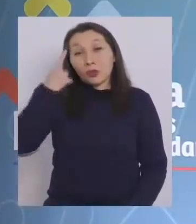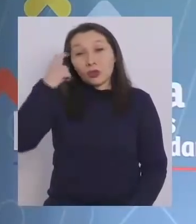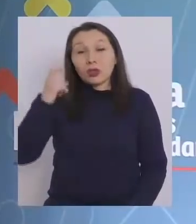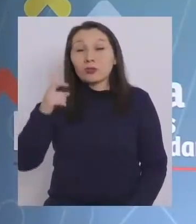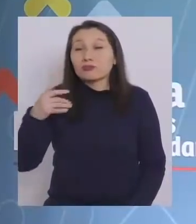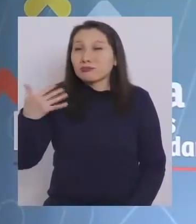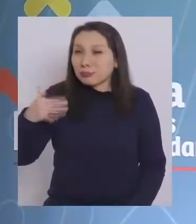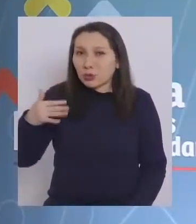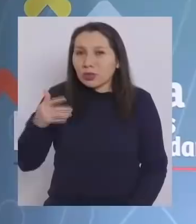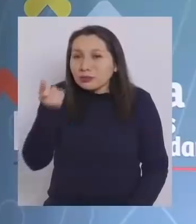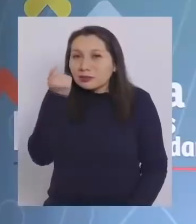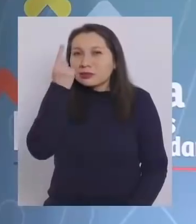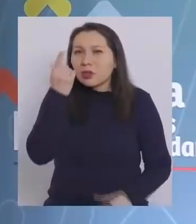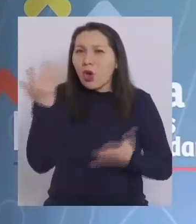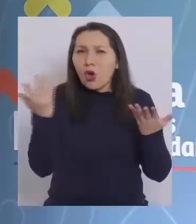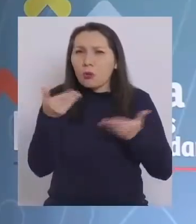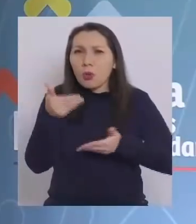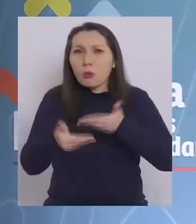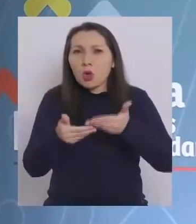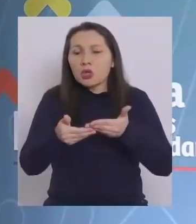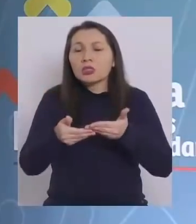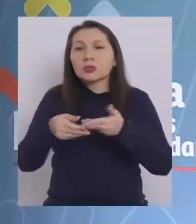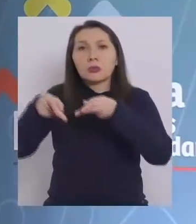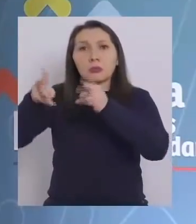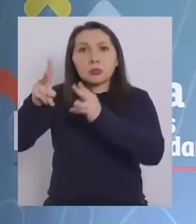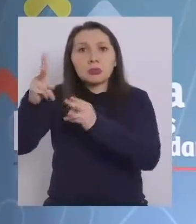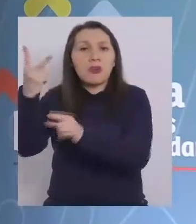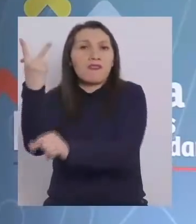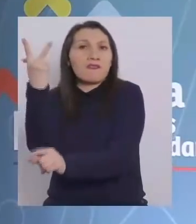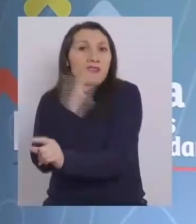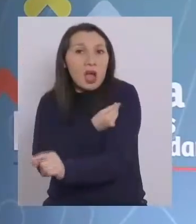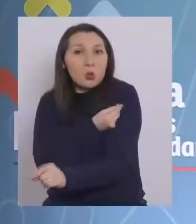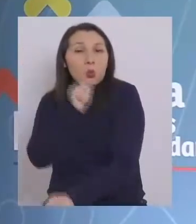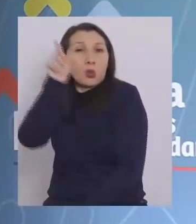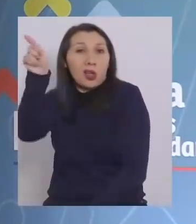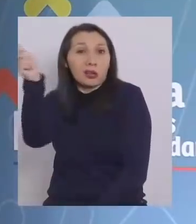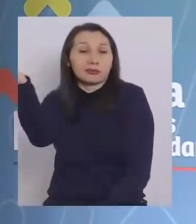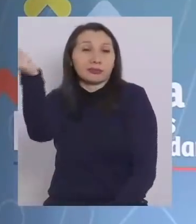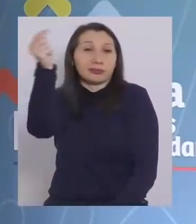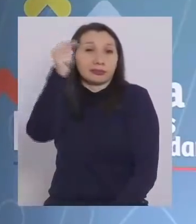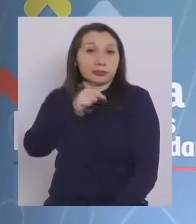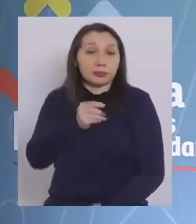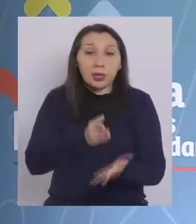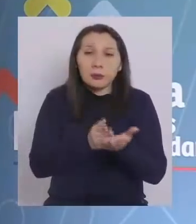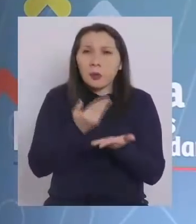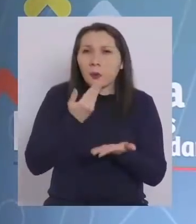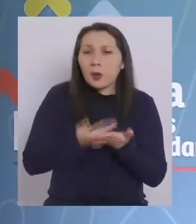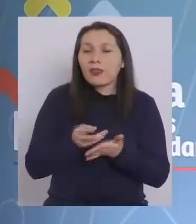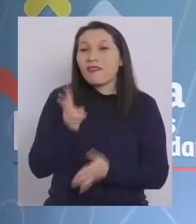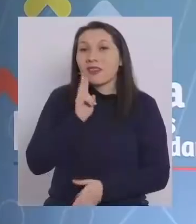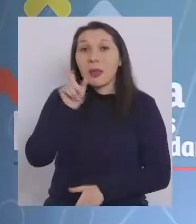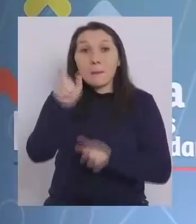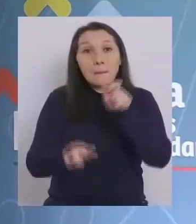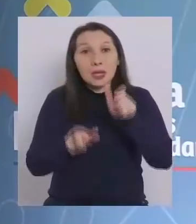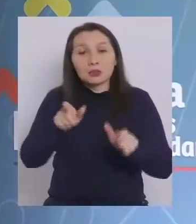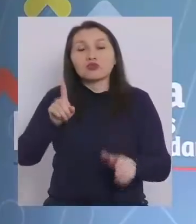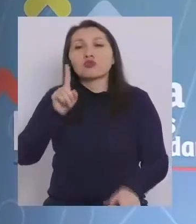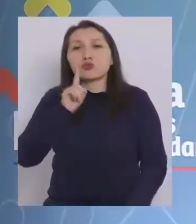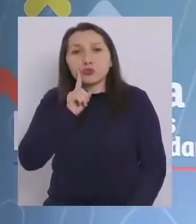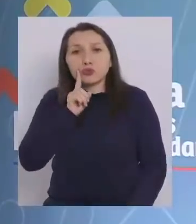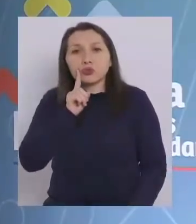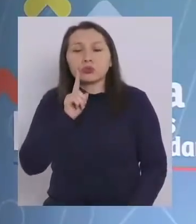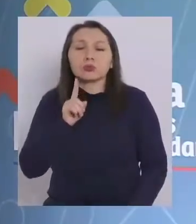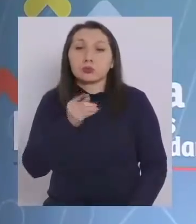que es muy importante entender cómo es el proceso de homologación. Efectivamente, el proceso partió el día viernes. Las personas que tienen,